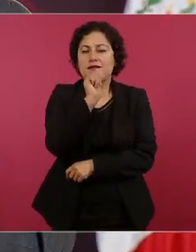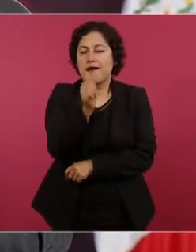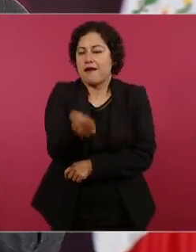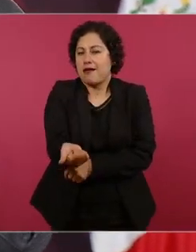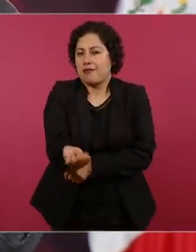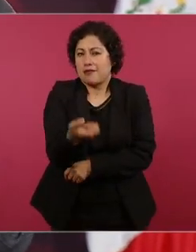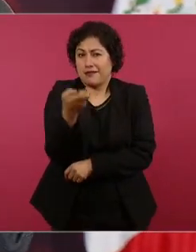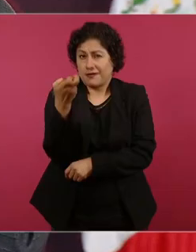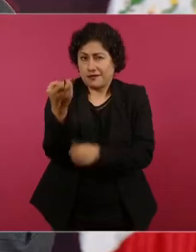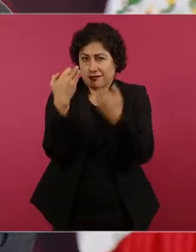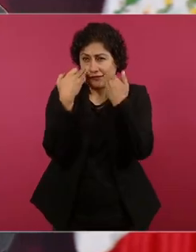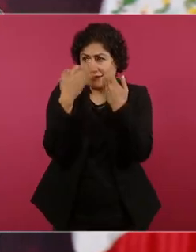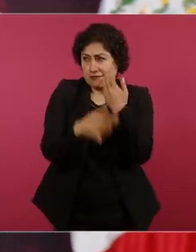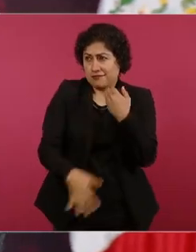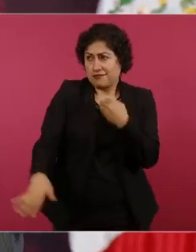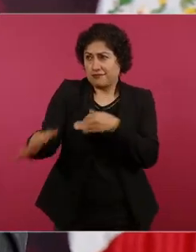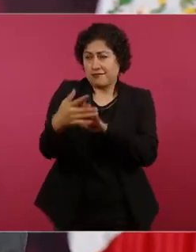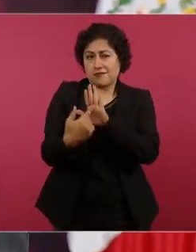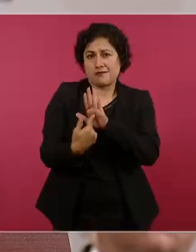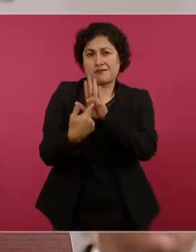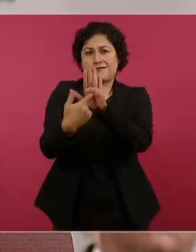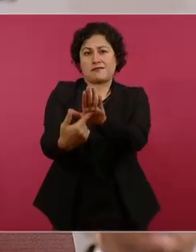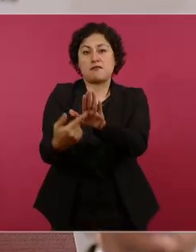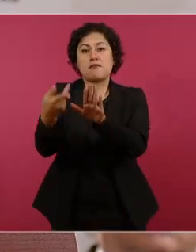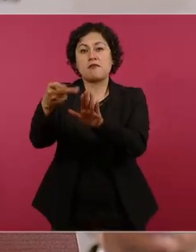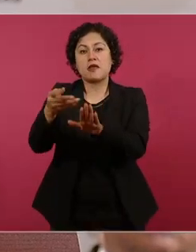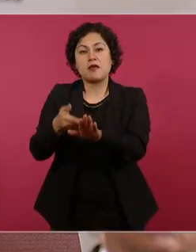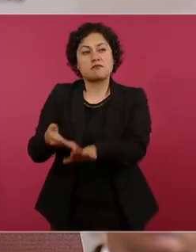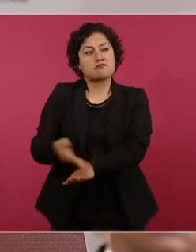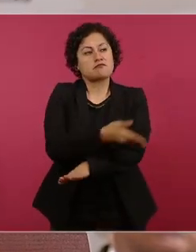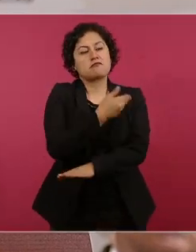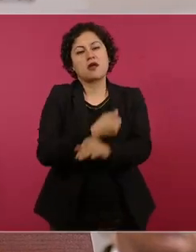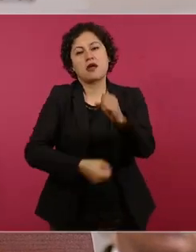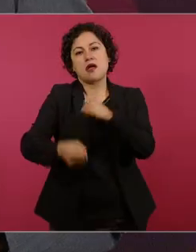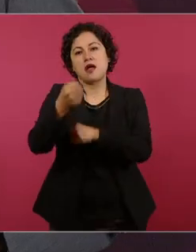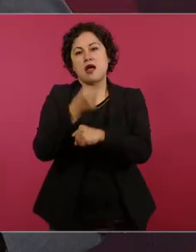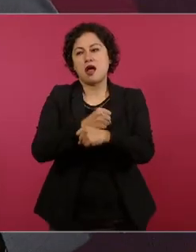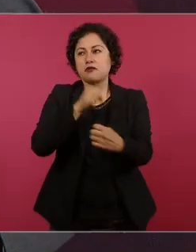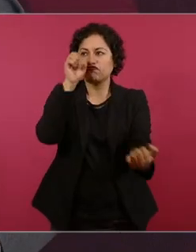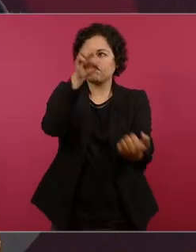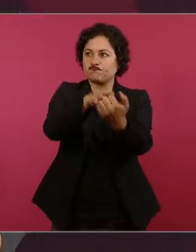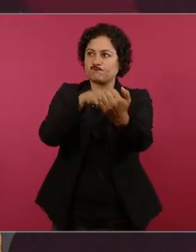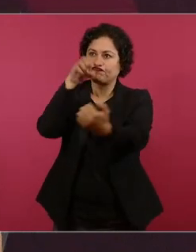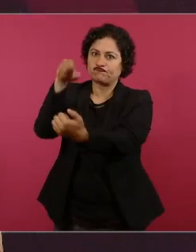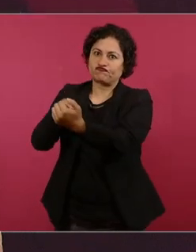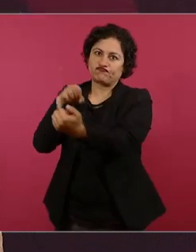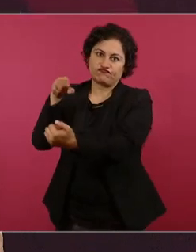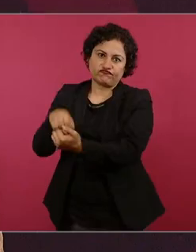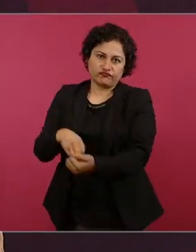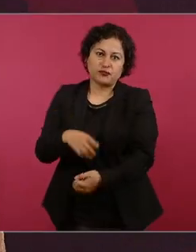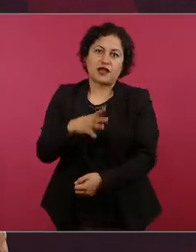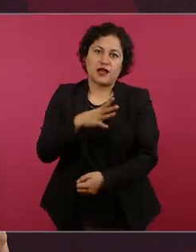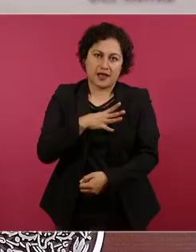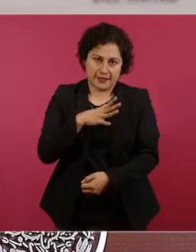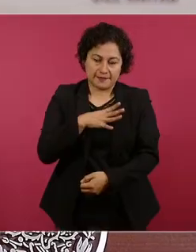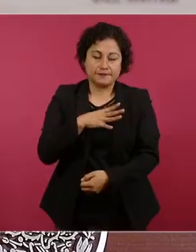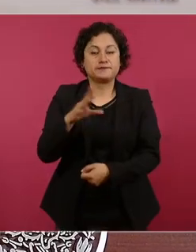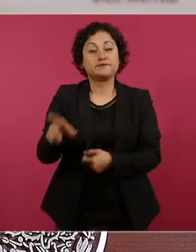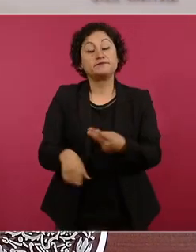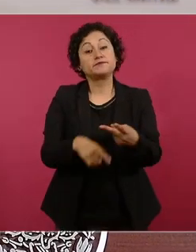muchísimos muchísimos años engañaron también con esto de lo fiscal